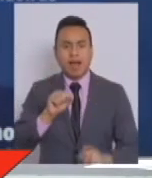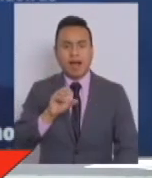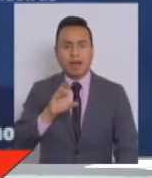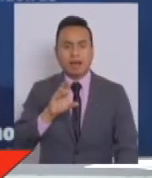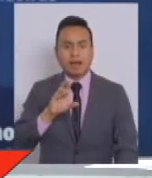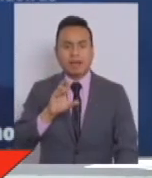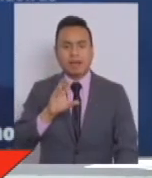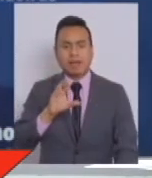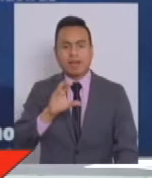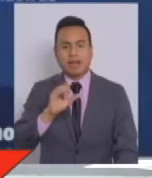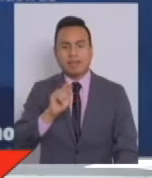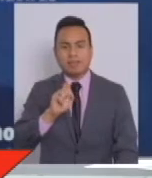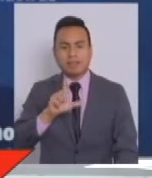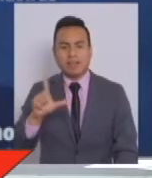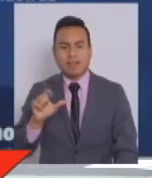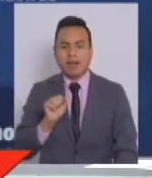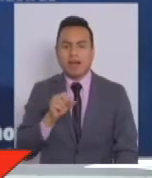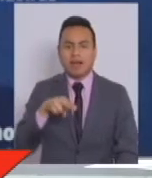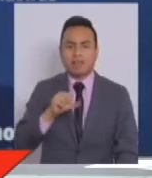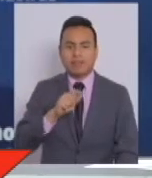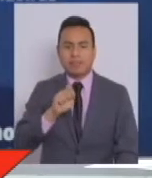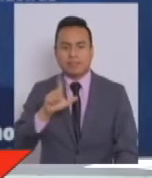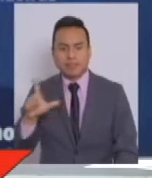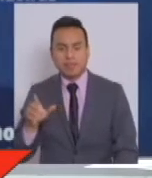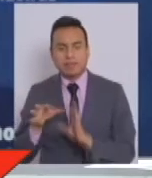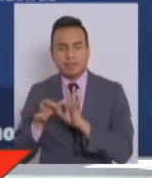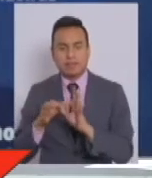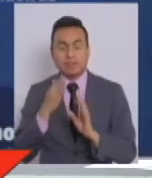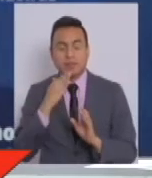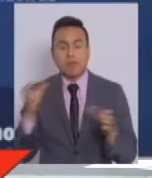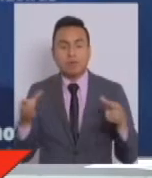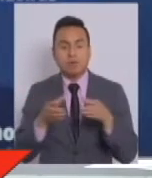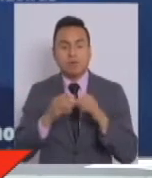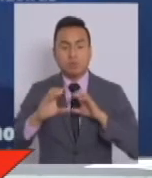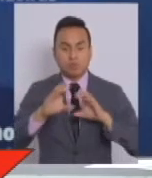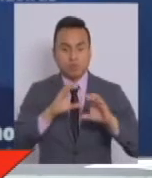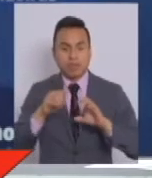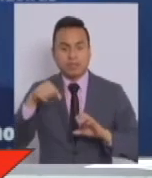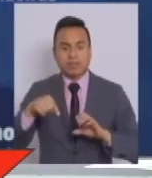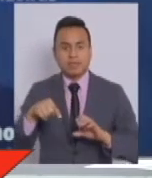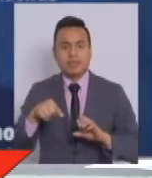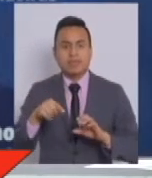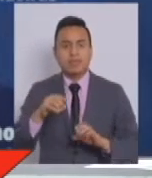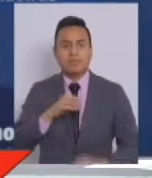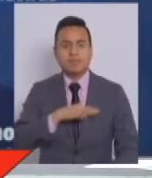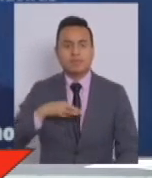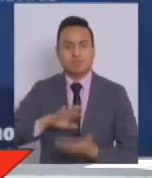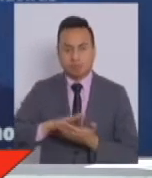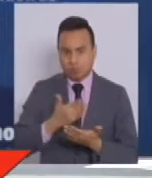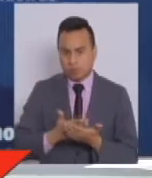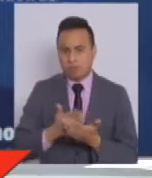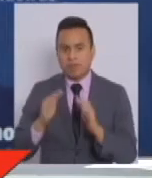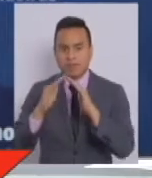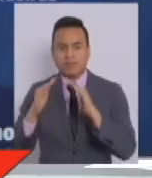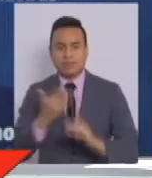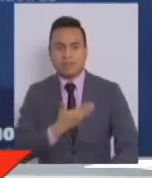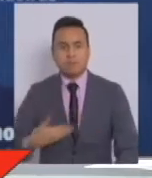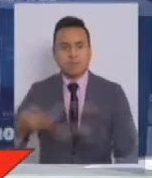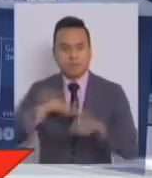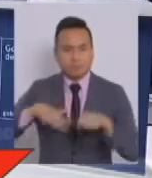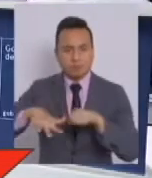como Alcatel. Y como siempre agradezco al equipo comunicacional del Minsal y de Casa de Moneda.